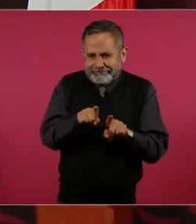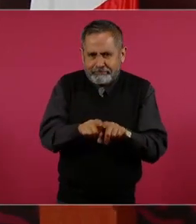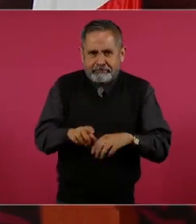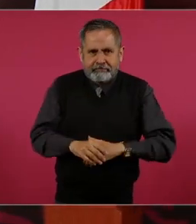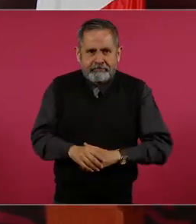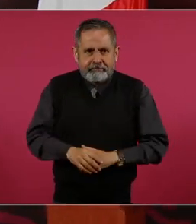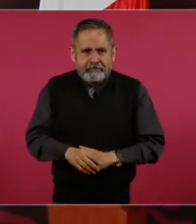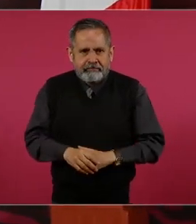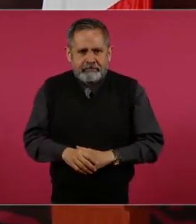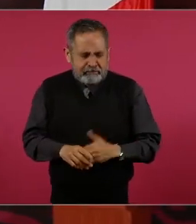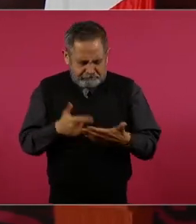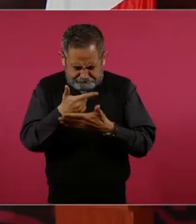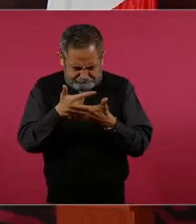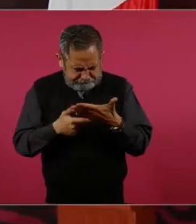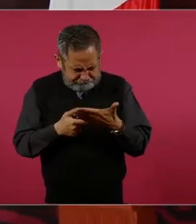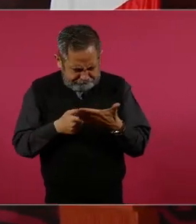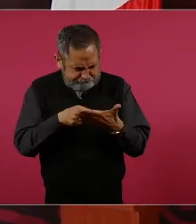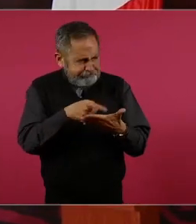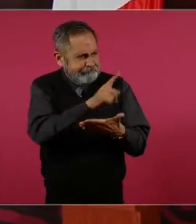No me aparece.